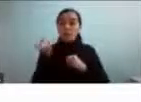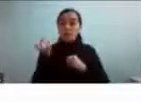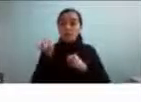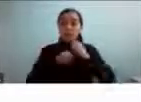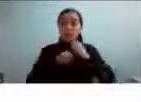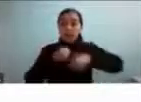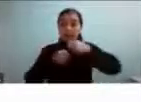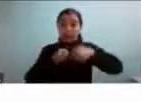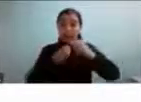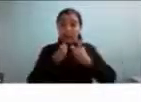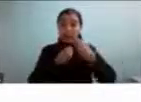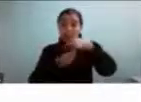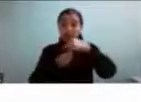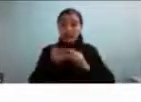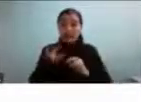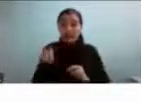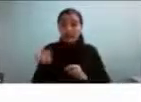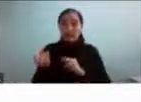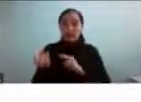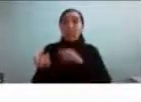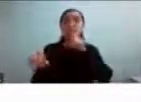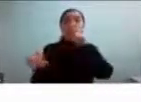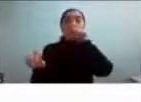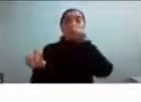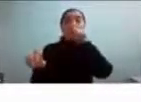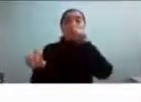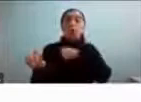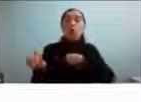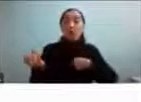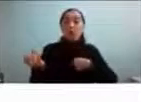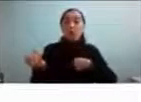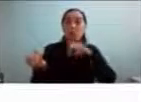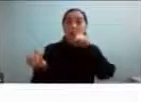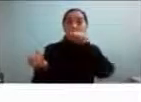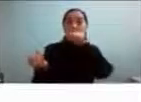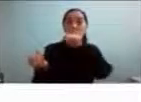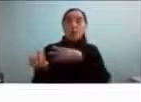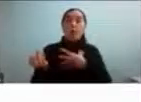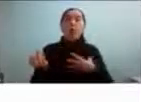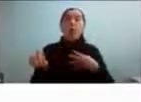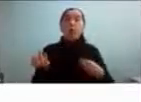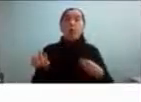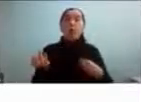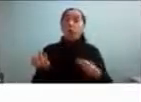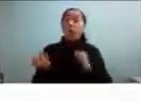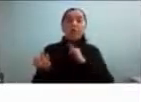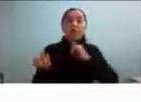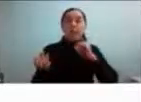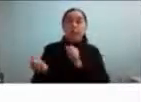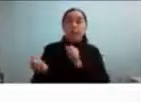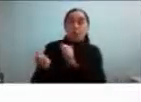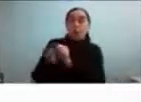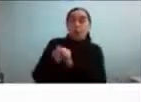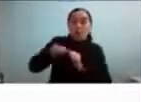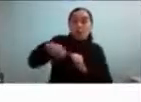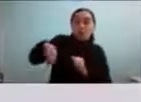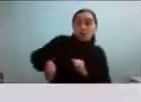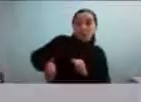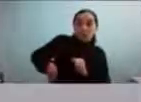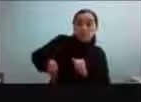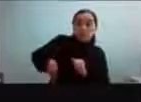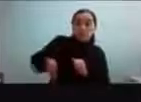pollo y que era como mi hijo y lo llevaba, por ejemplo, en el bolsillo o en la mochila y claramente es mucho más sutil